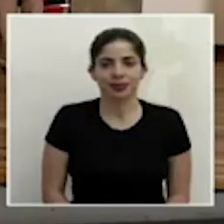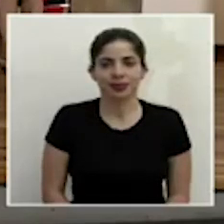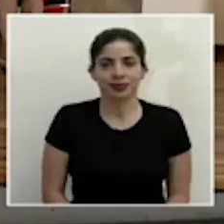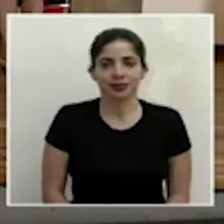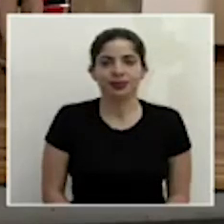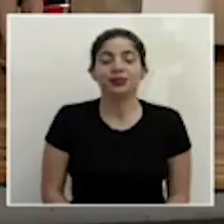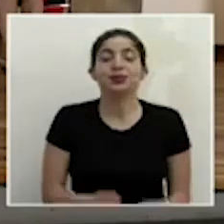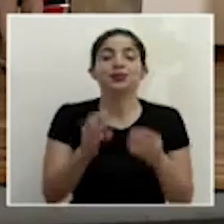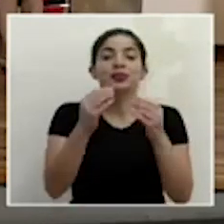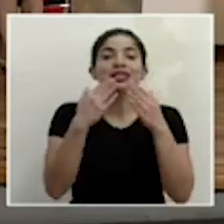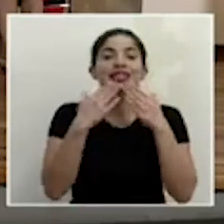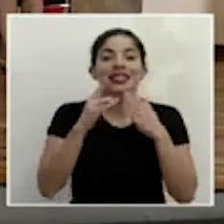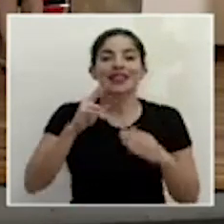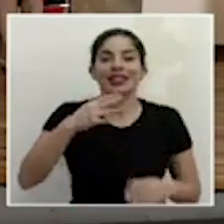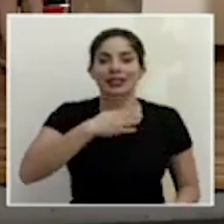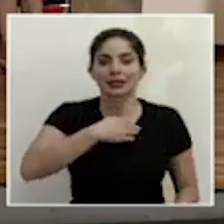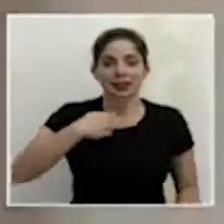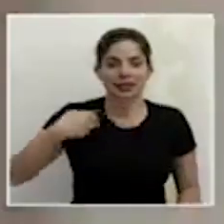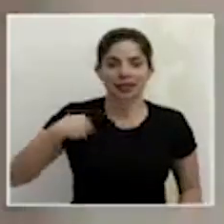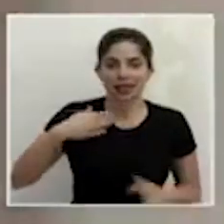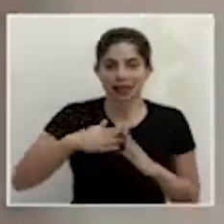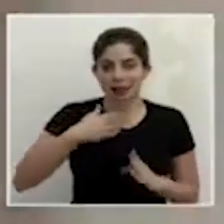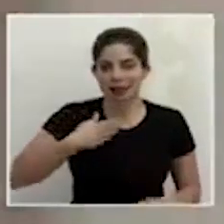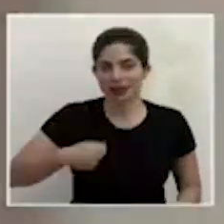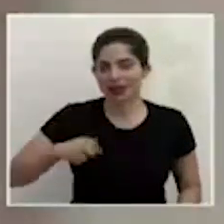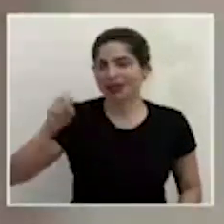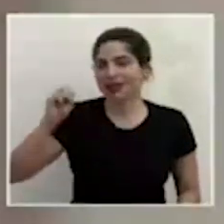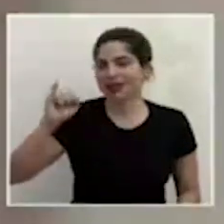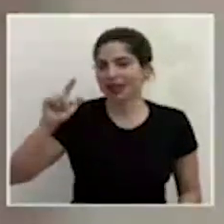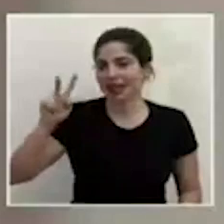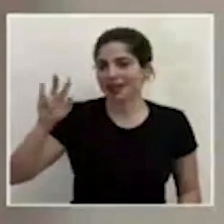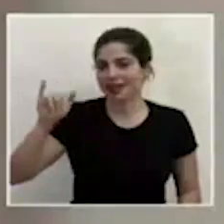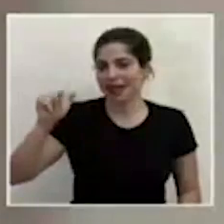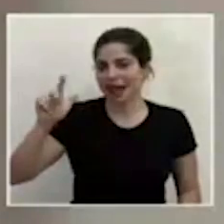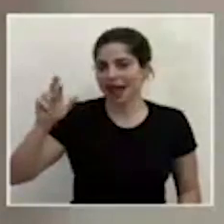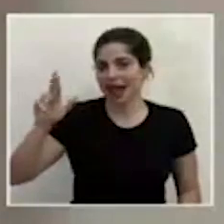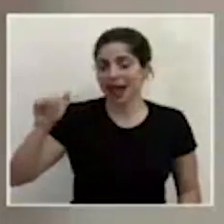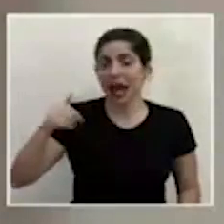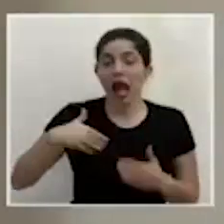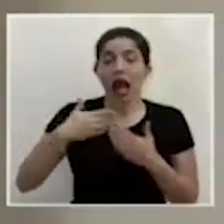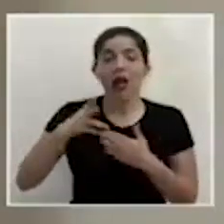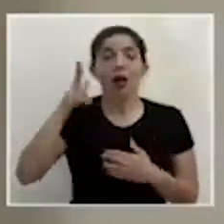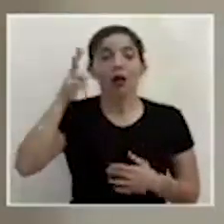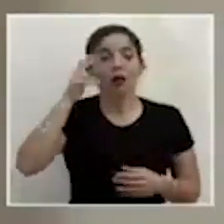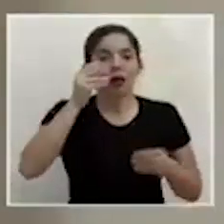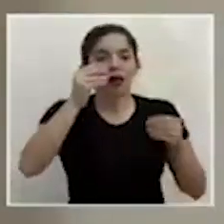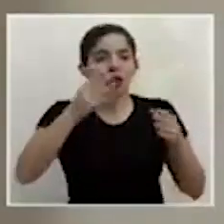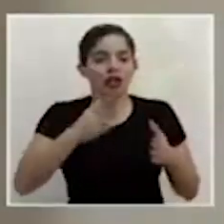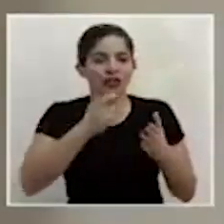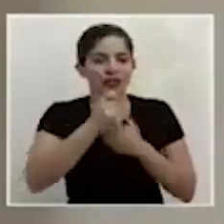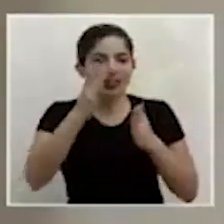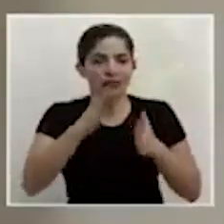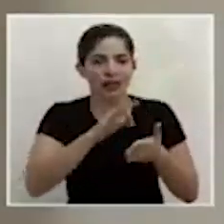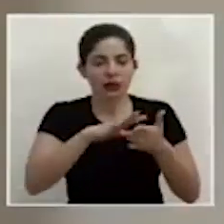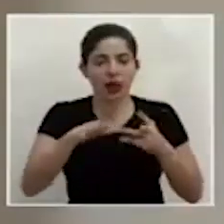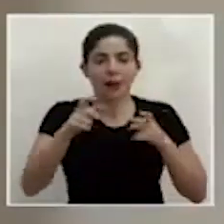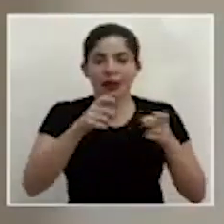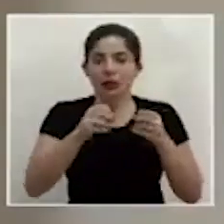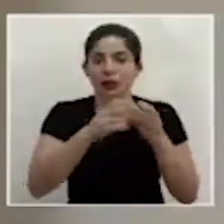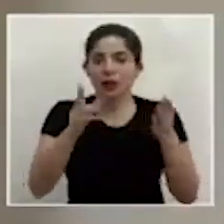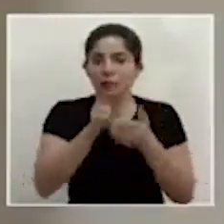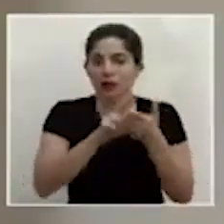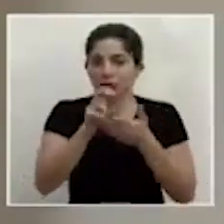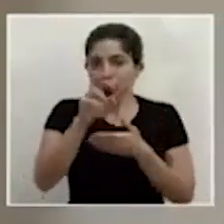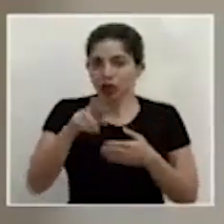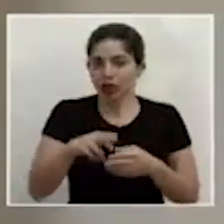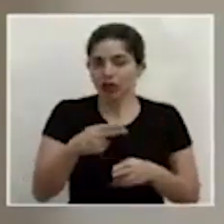muchas gracias a la viceministra de la presidencia doña Silvia Lara a continuación escucharemos al docente e investigador de la escuela de administración pública de la